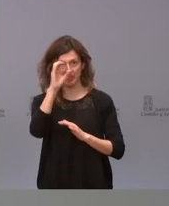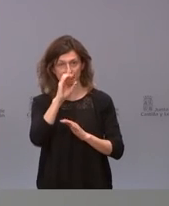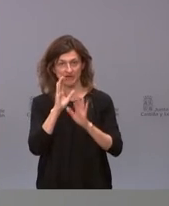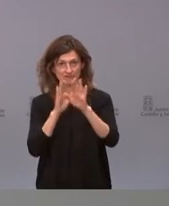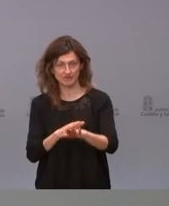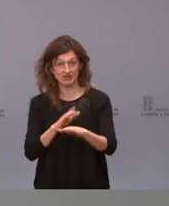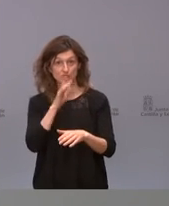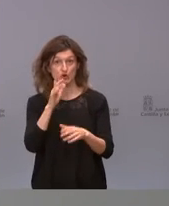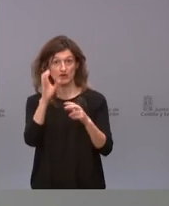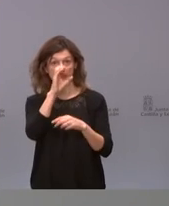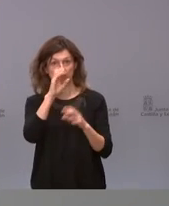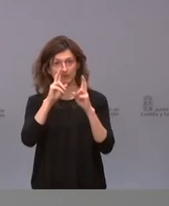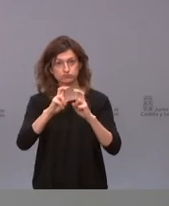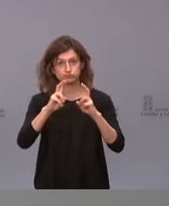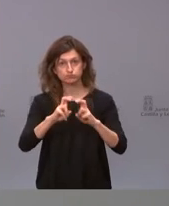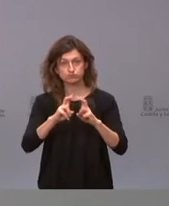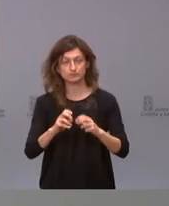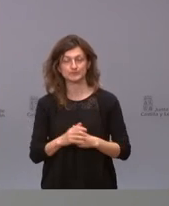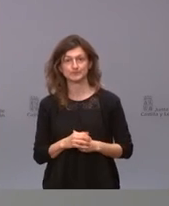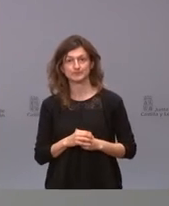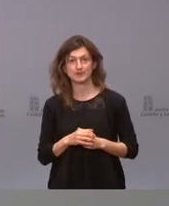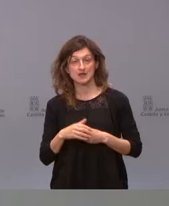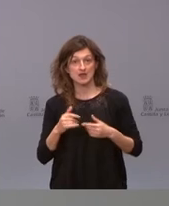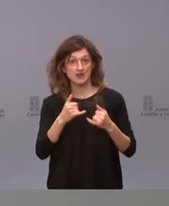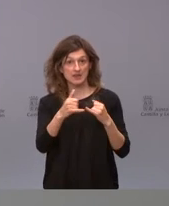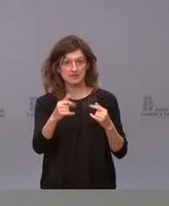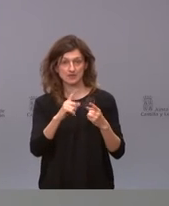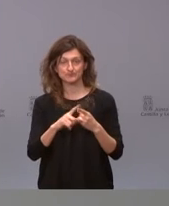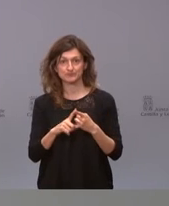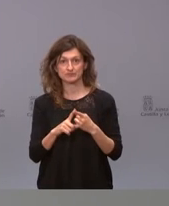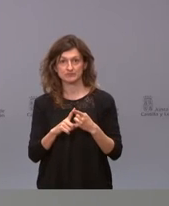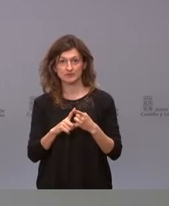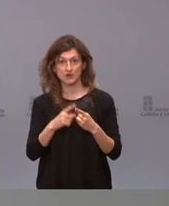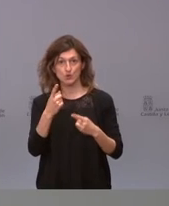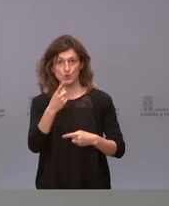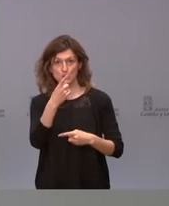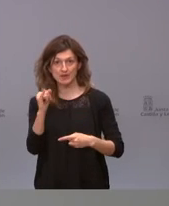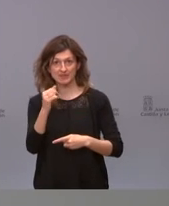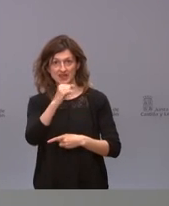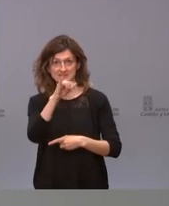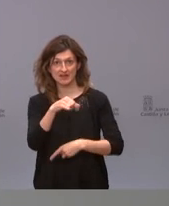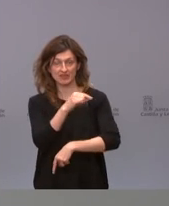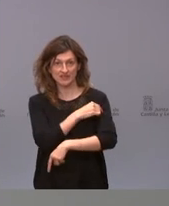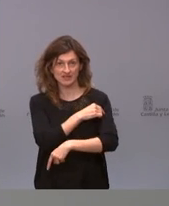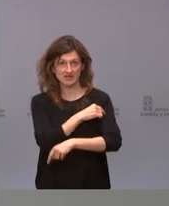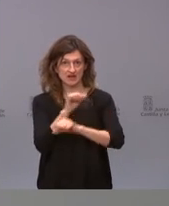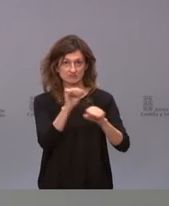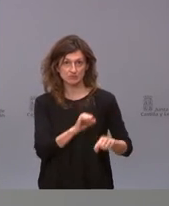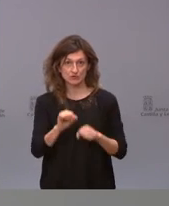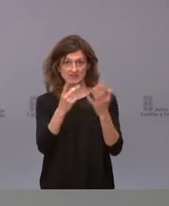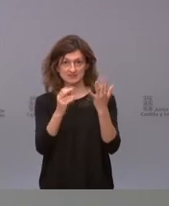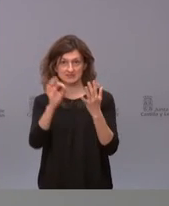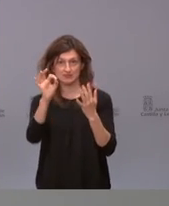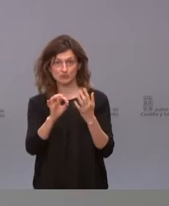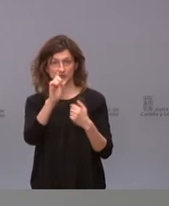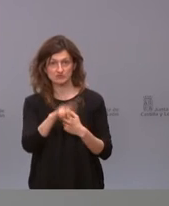ciencia está investigando y uno de los caminos es valorar que una sola dosis de AstraZeneca te confiere una inmunidad del 70%